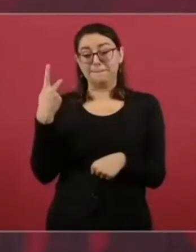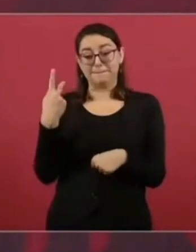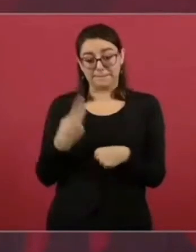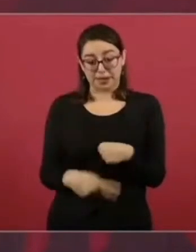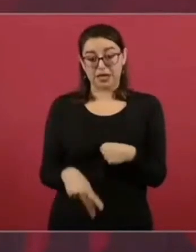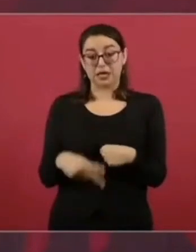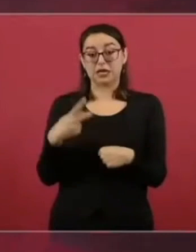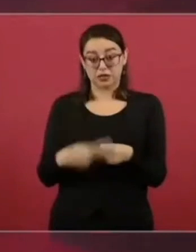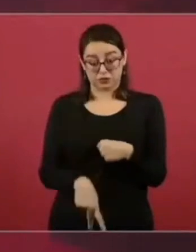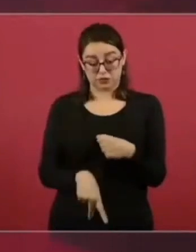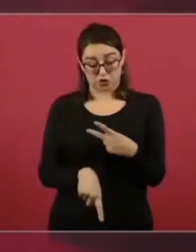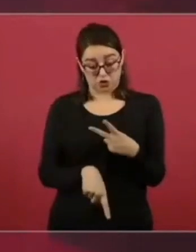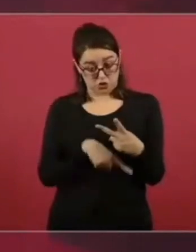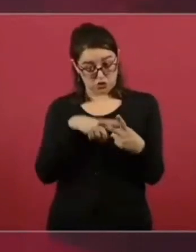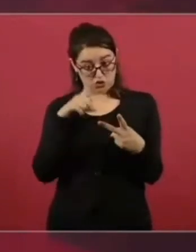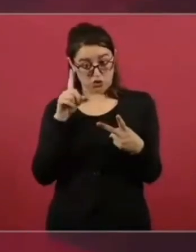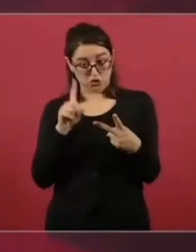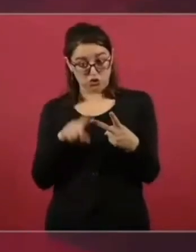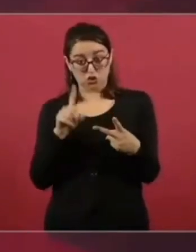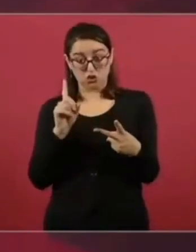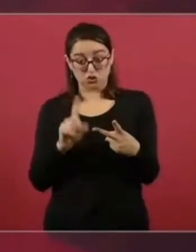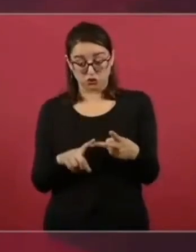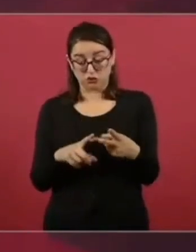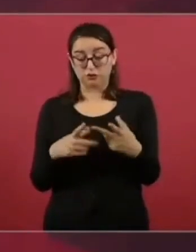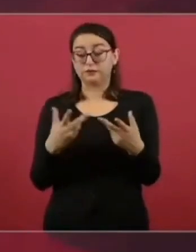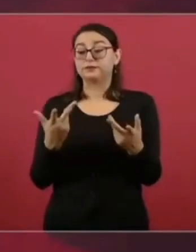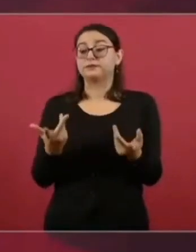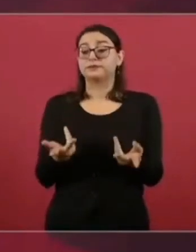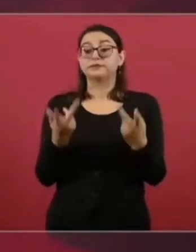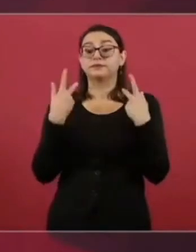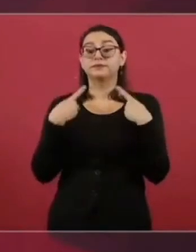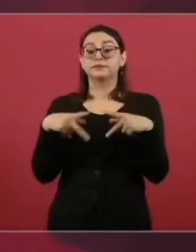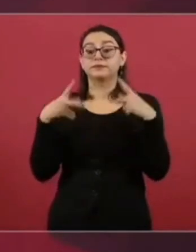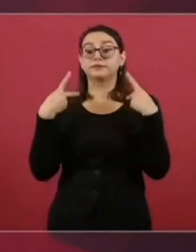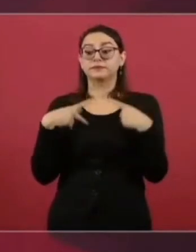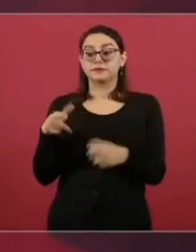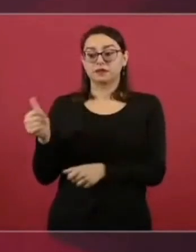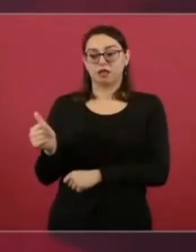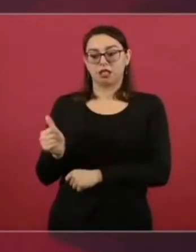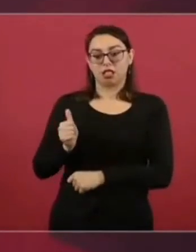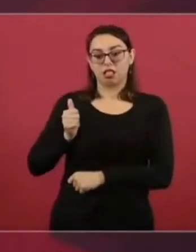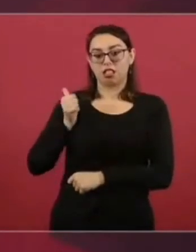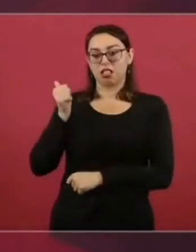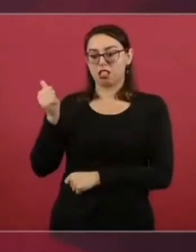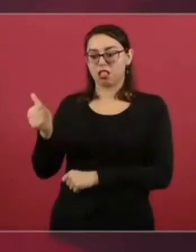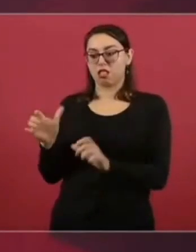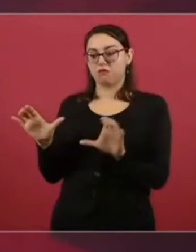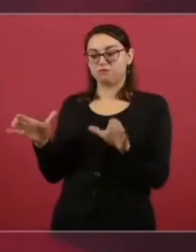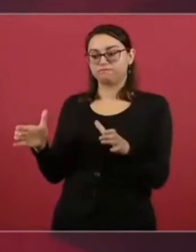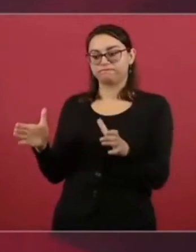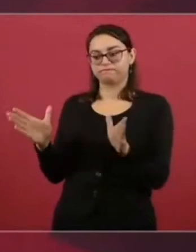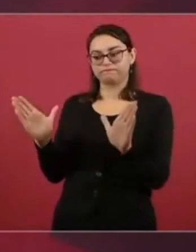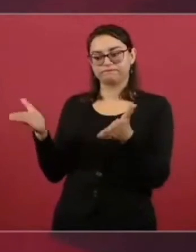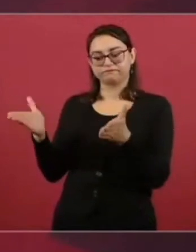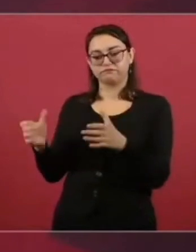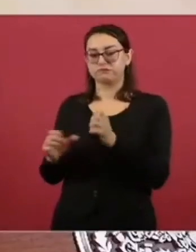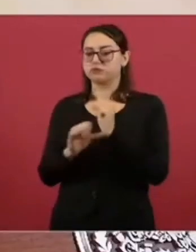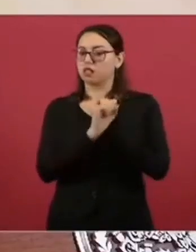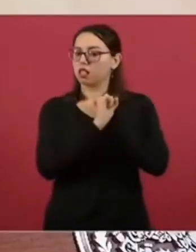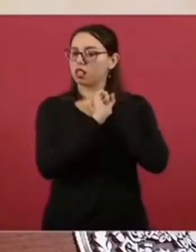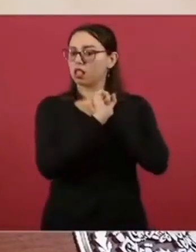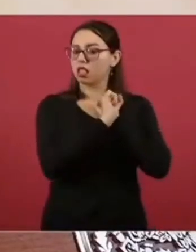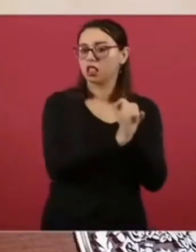deteniendo a traficantes de personas, también a los dueños